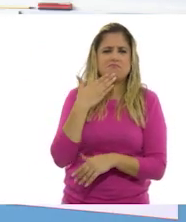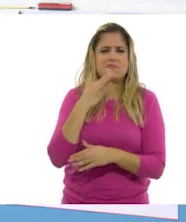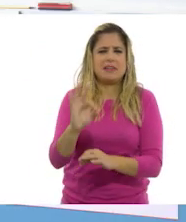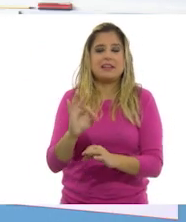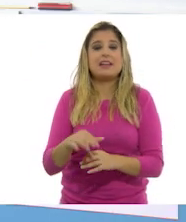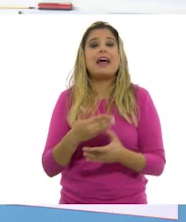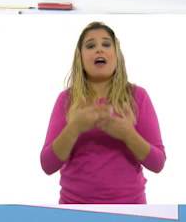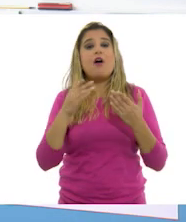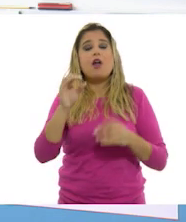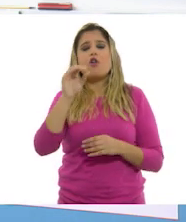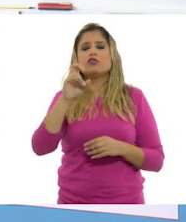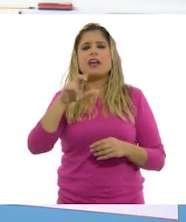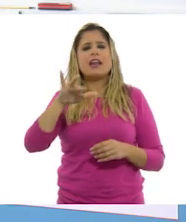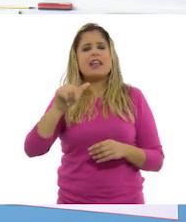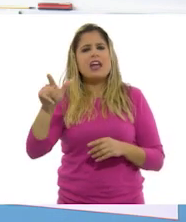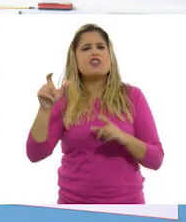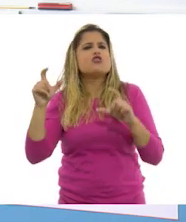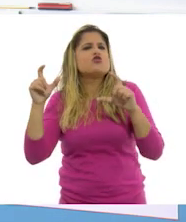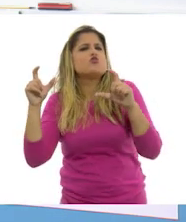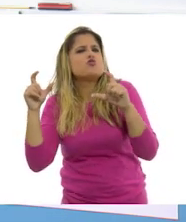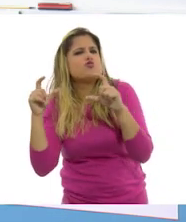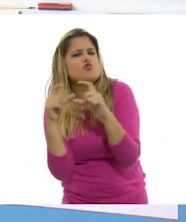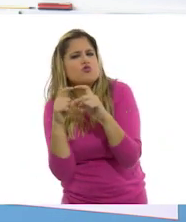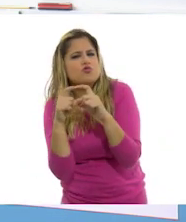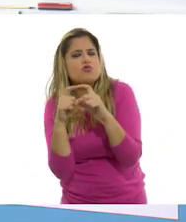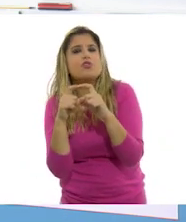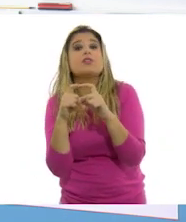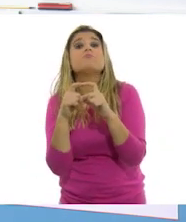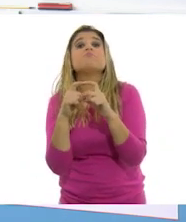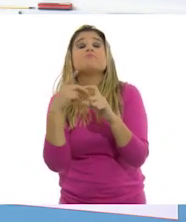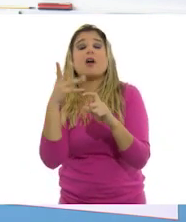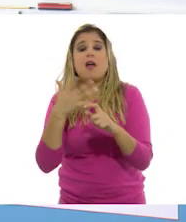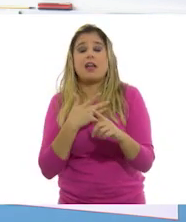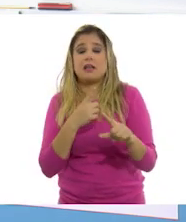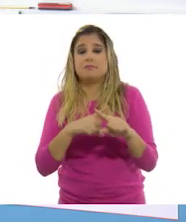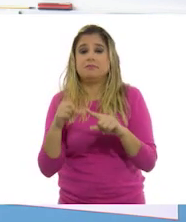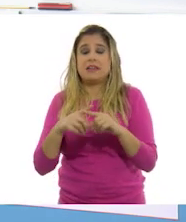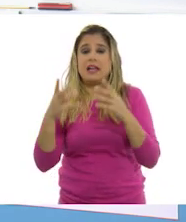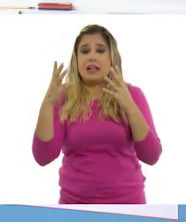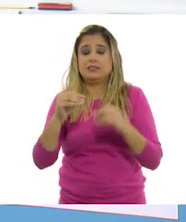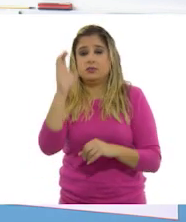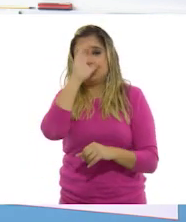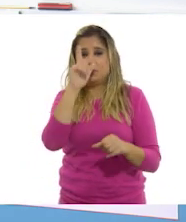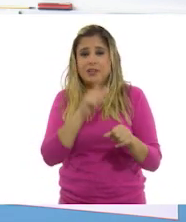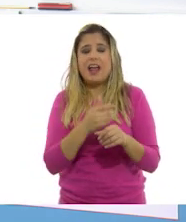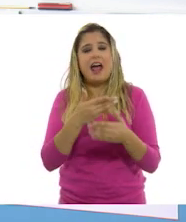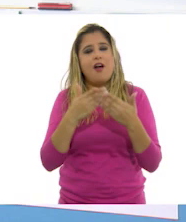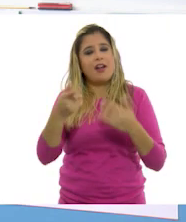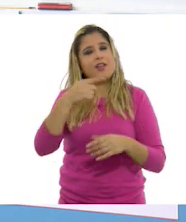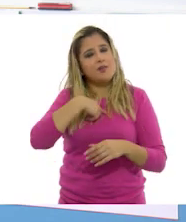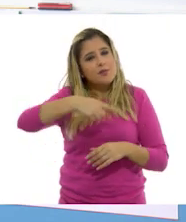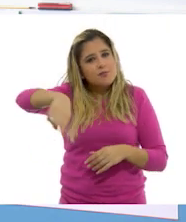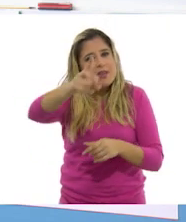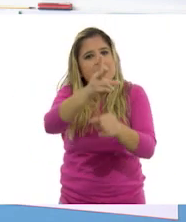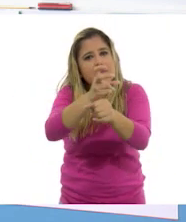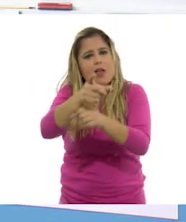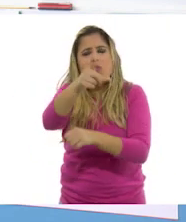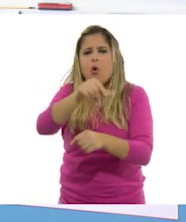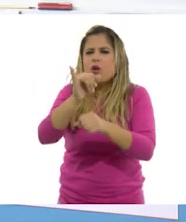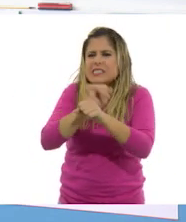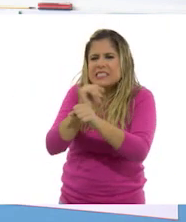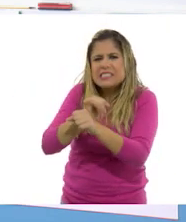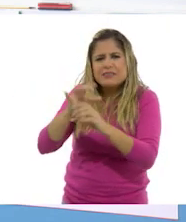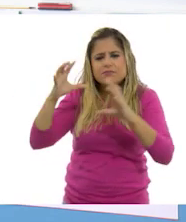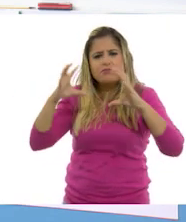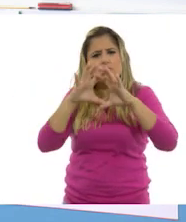Oceanía, un continente pequeño pero con gran riqueza cultural. Les invito a investigar más sobre esos continentes